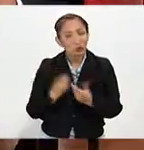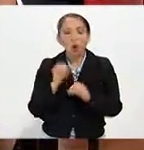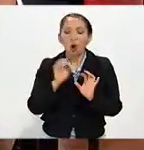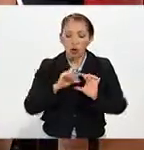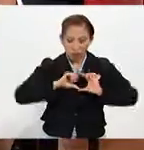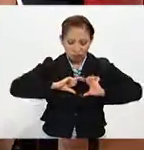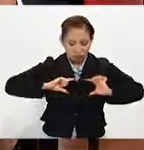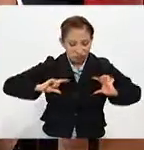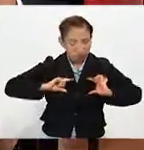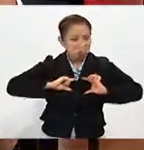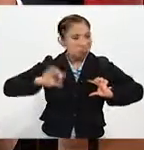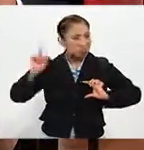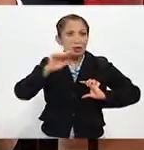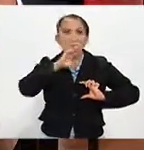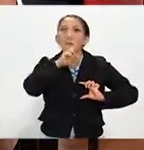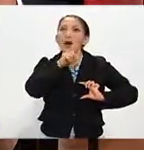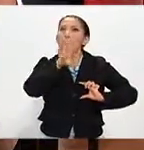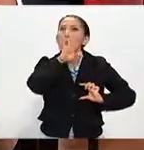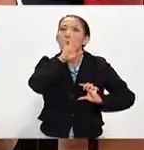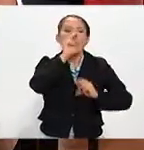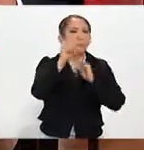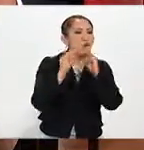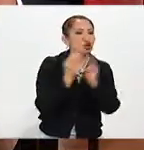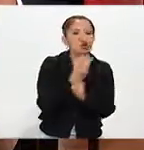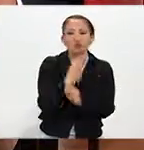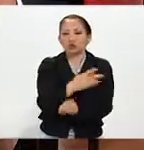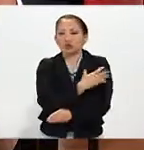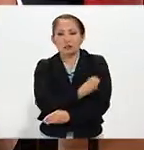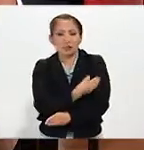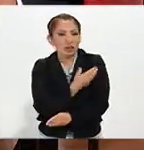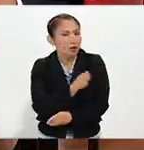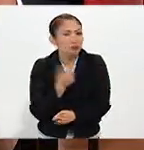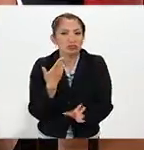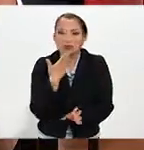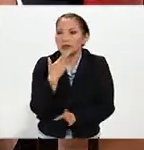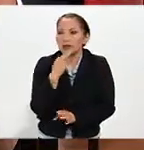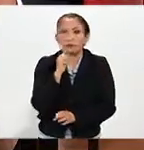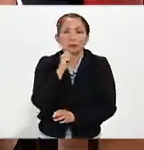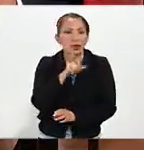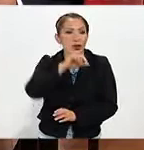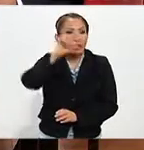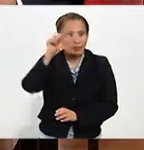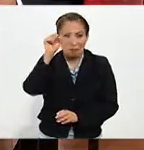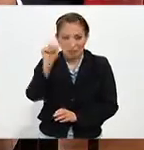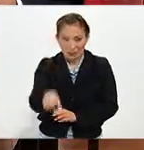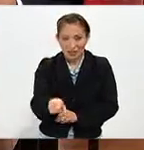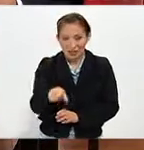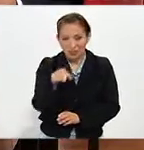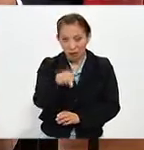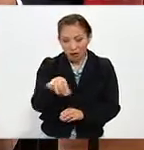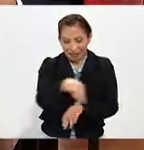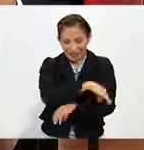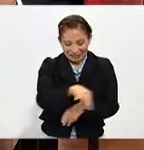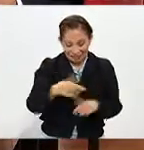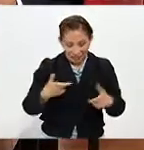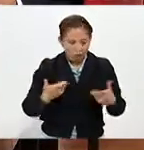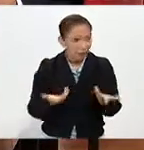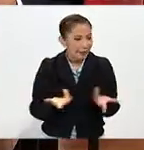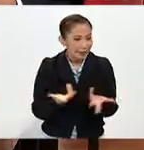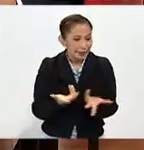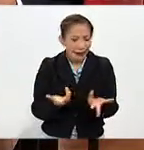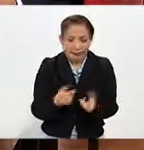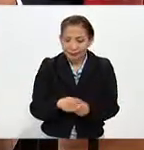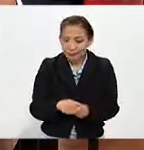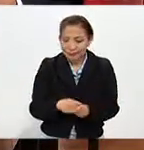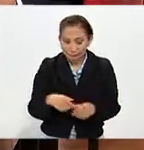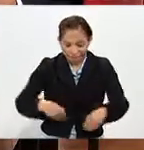mensaje de a la mejor mamá del mundo, del mundo de sus hijos. Puedes utilizar también esa misma, ese mismo diseño. Puedes hacer, por ejemplo,